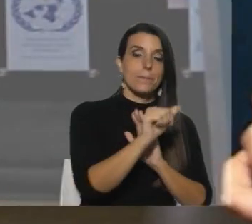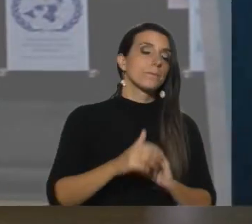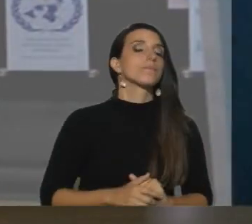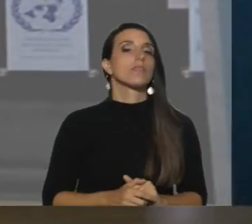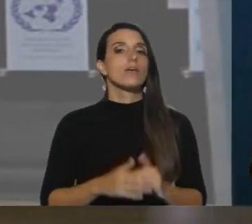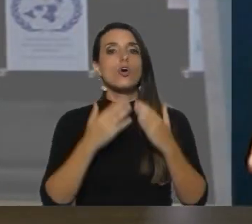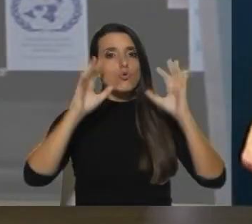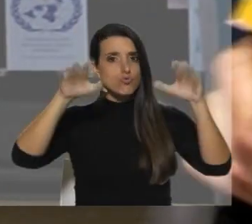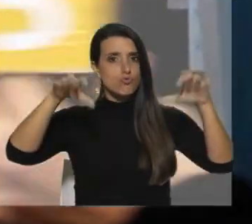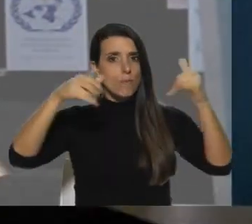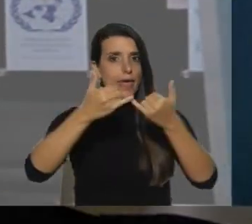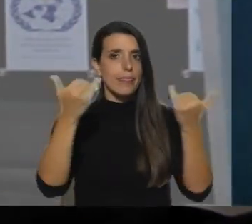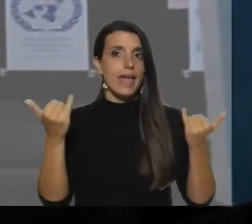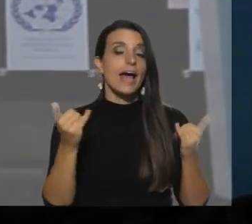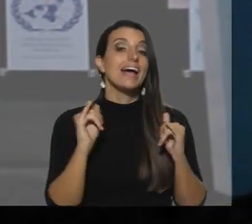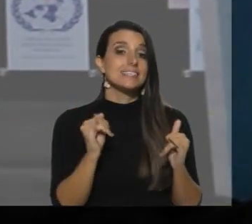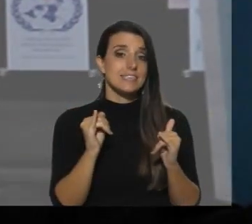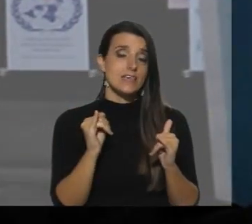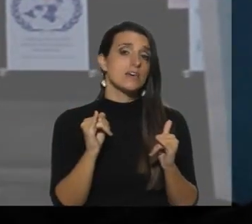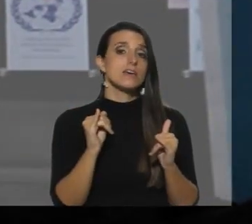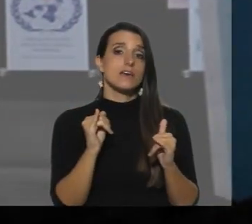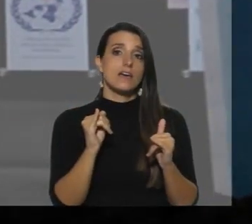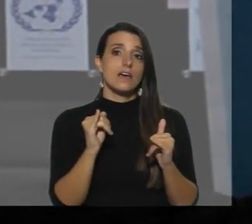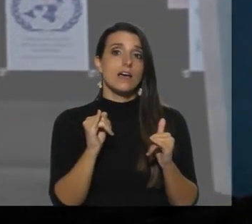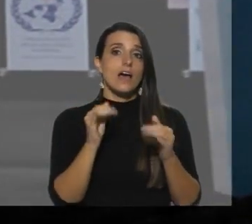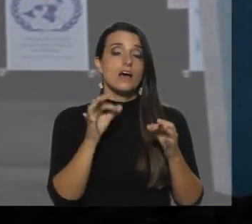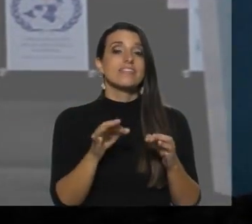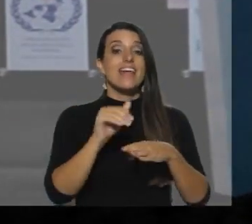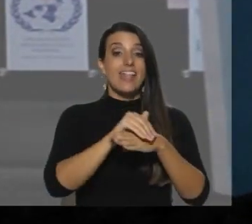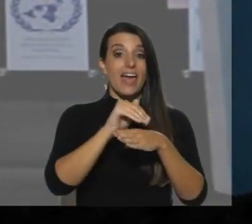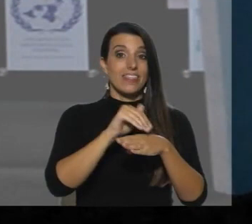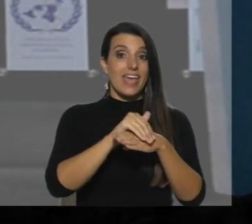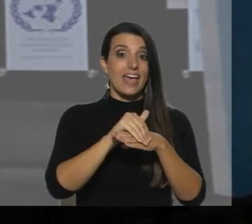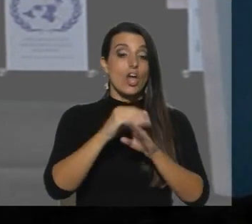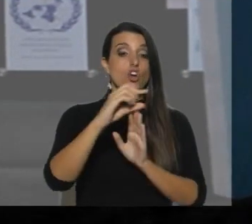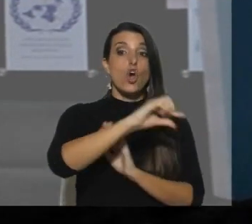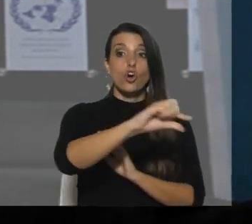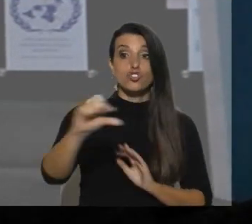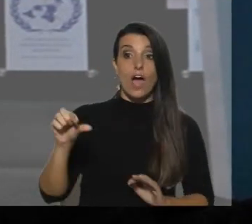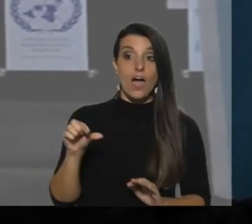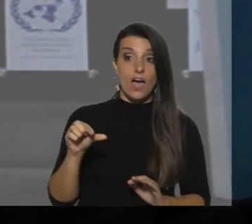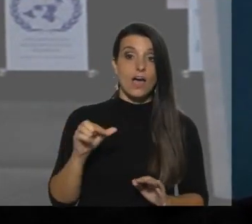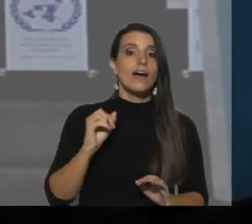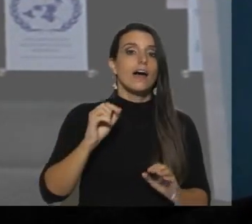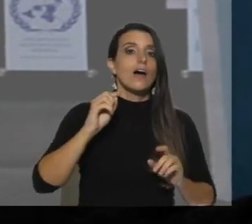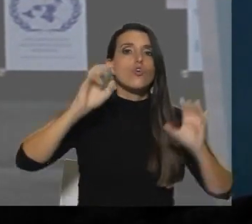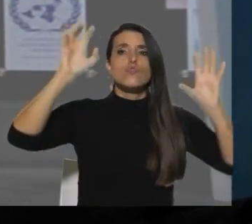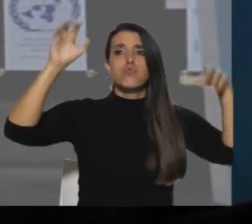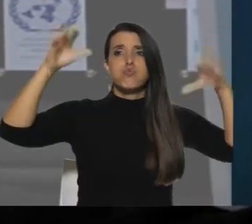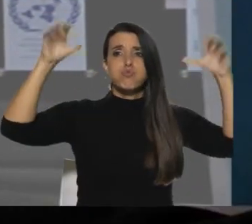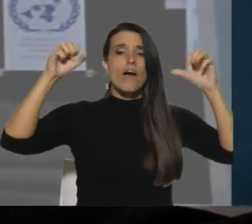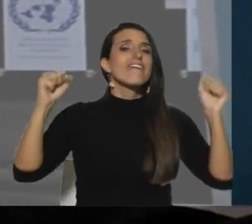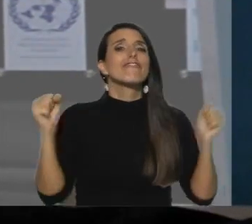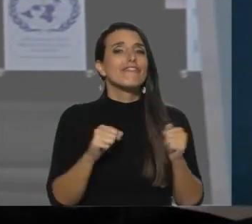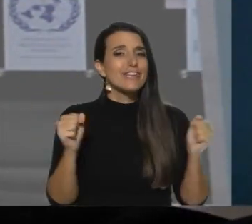¿Va a haber lluvias también estos días? Sí, lo que prevemos es que durante las tardes en las zonas costeras principalmente se ven esos chaparrones como son bien de